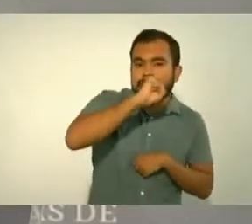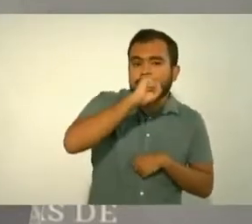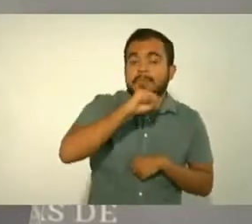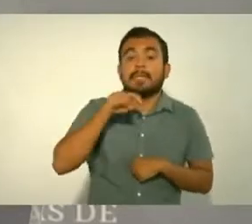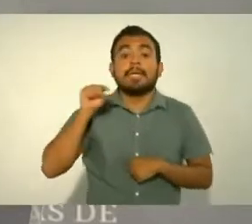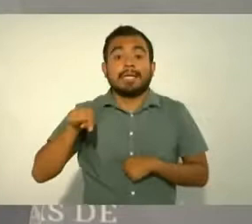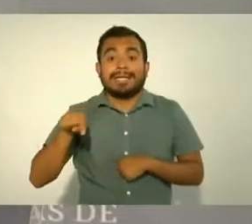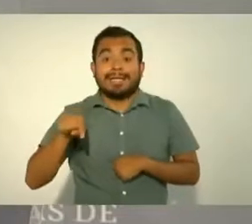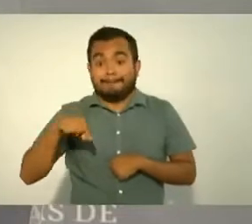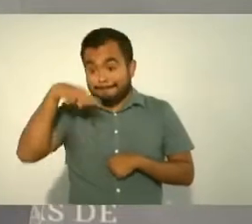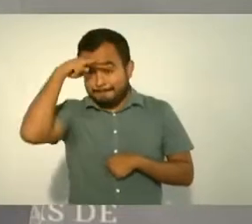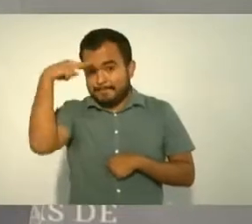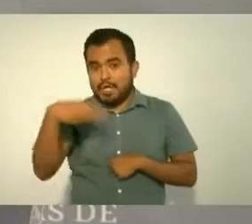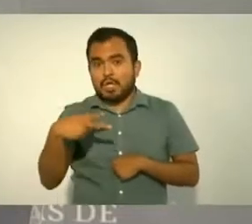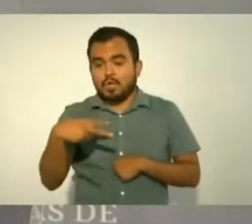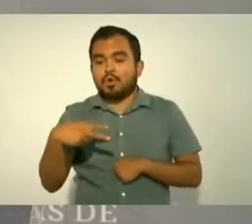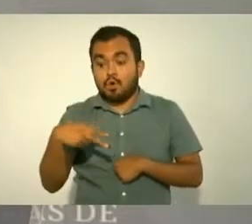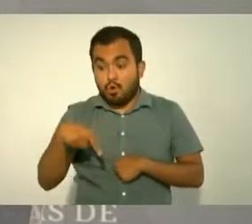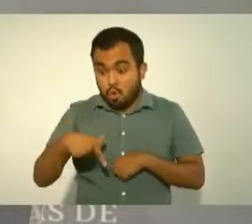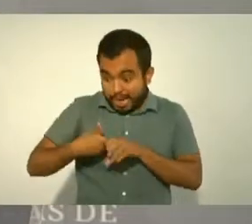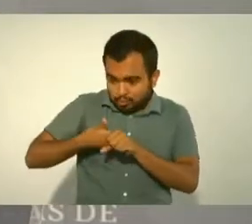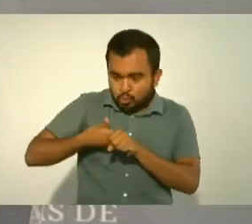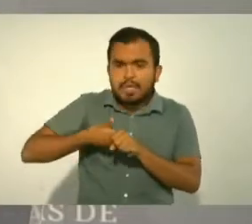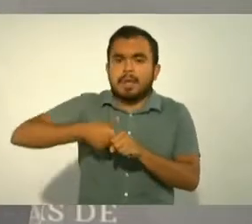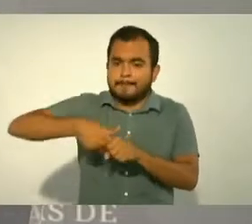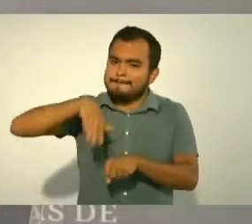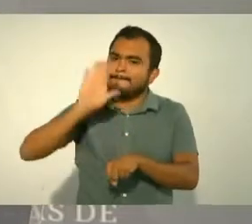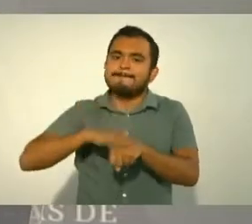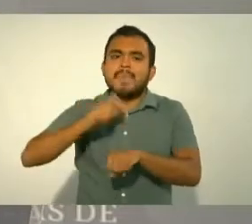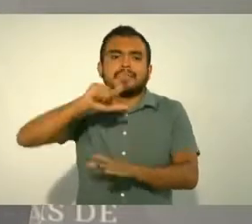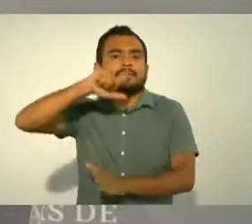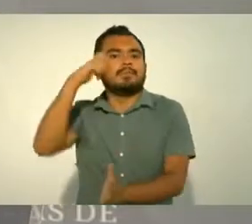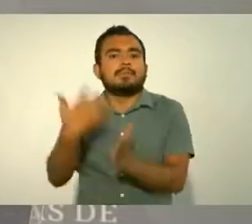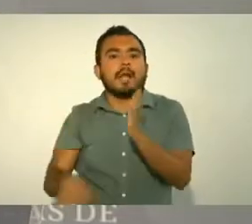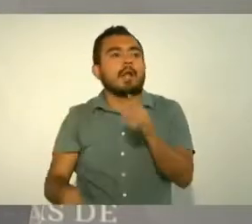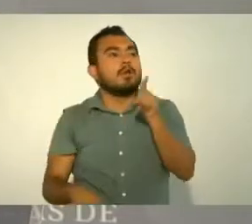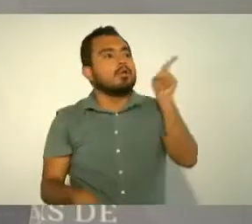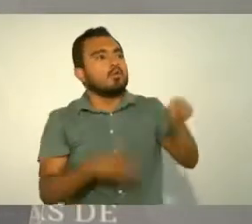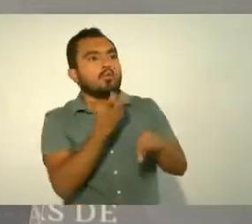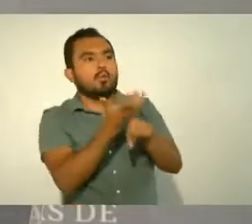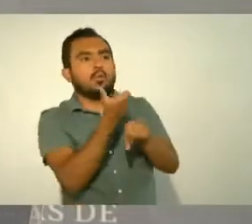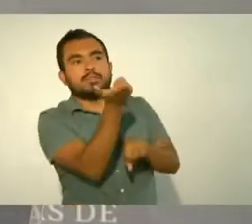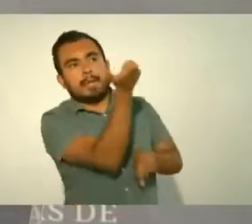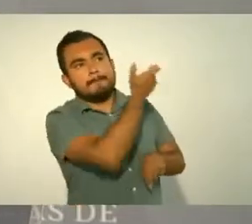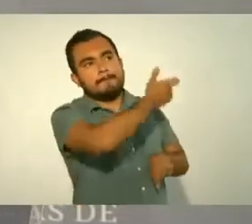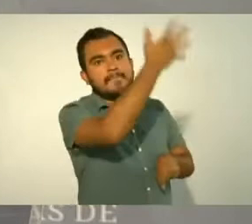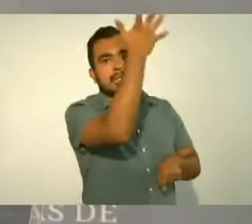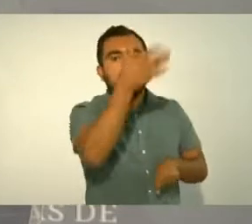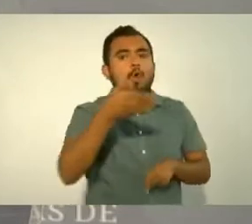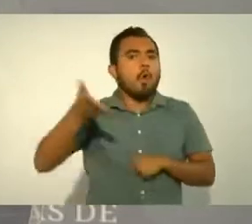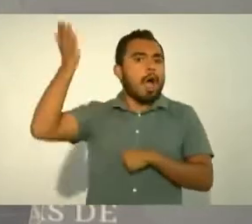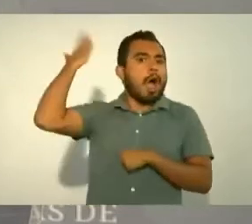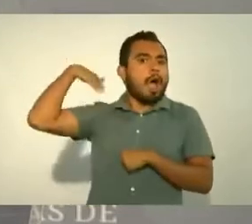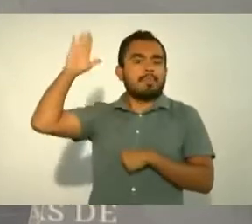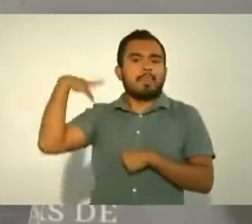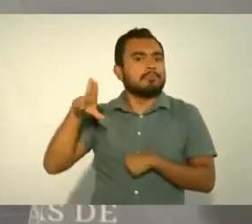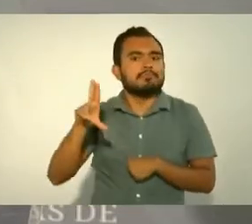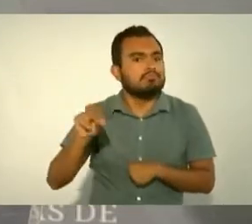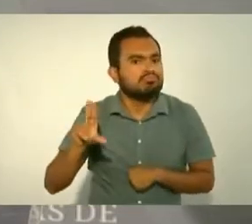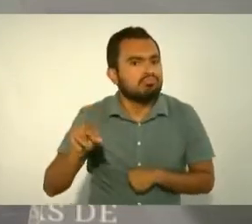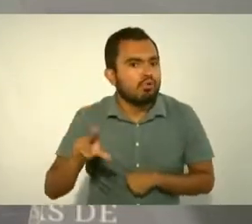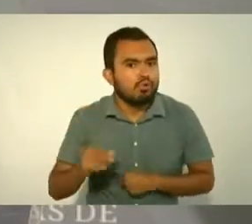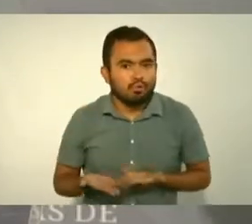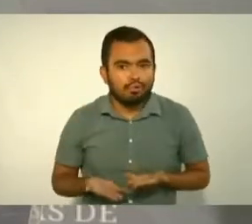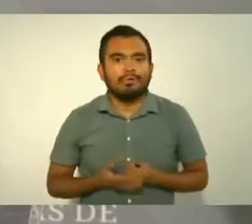más barata que en Estados Unidos algo que no sucedía en qué nos ganan